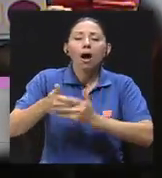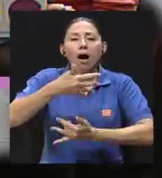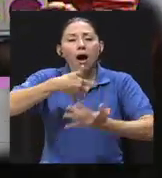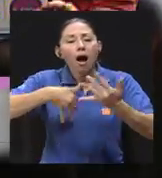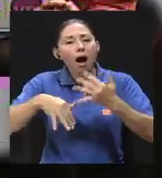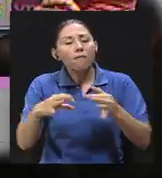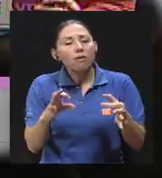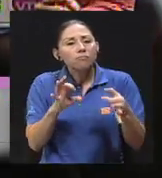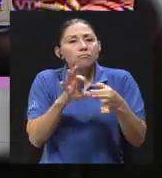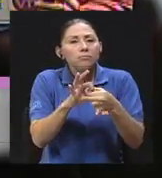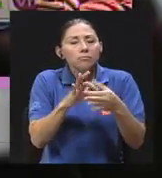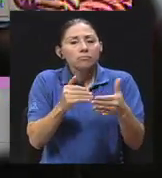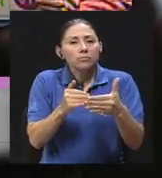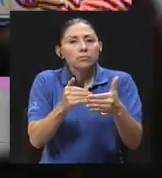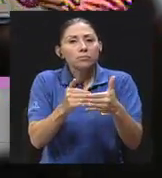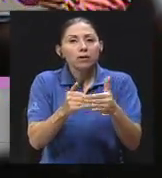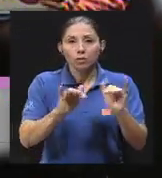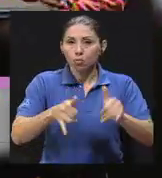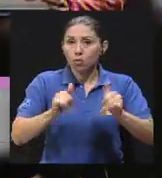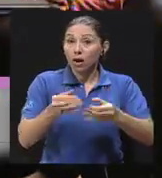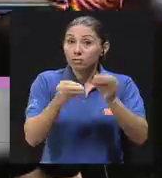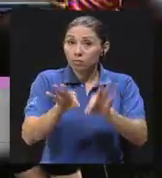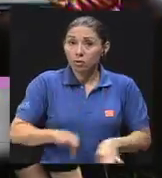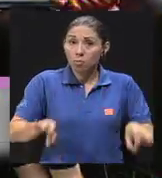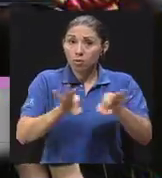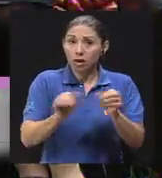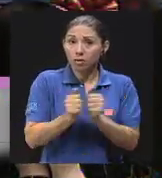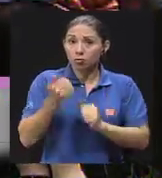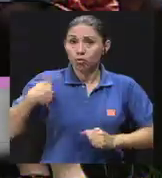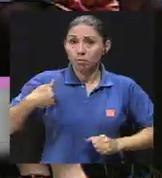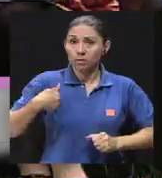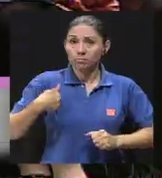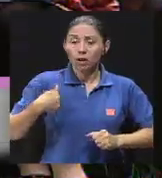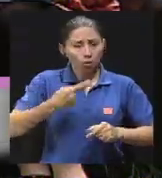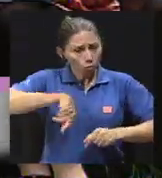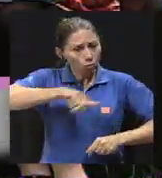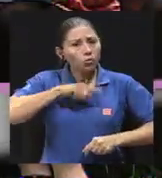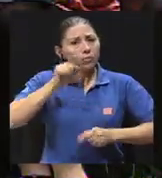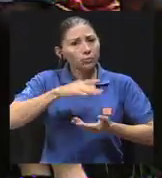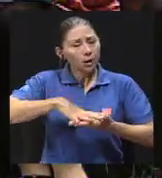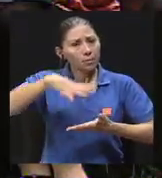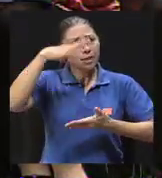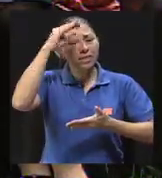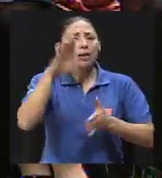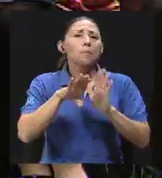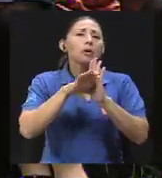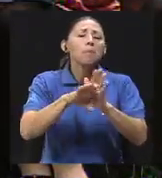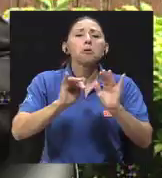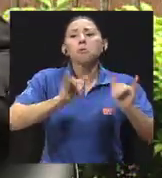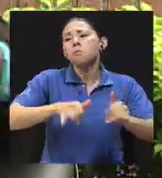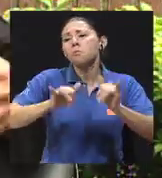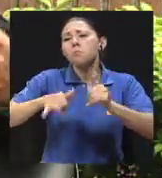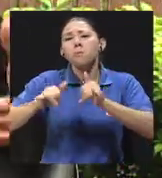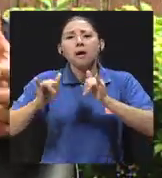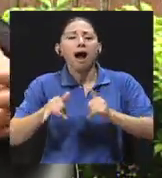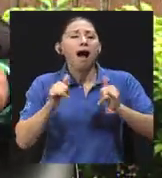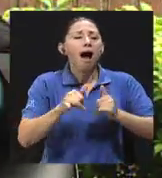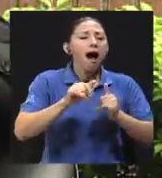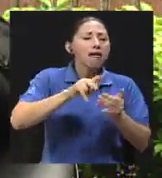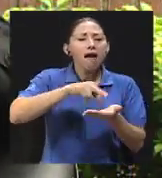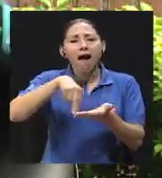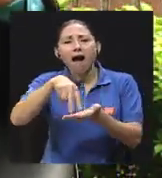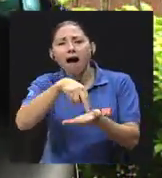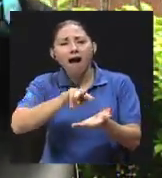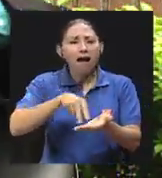Tenemos que aprender a jugar y jugar con los niños, de tirarnos al suelo, y vacilar y jugar caballito. Todo lo que hacían nuestros papás, tenemos nosotros.